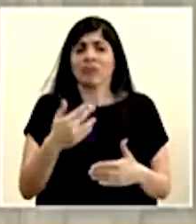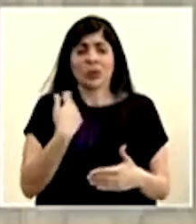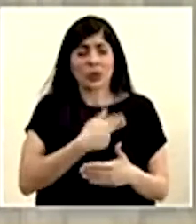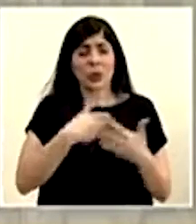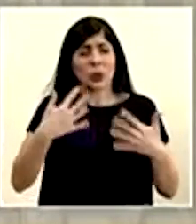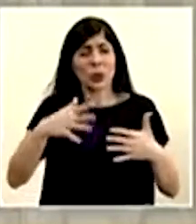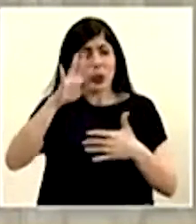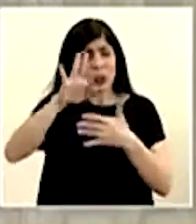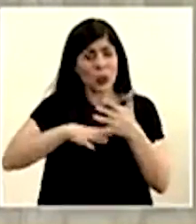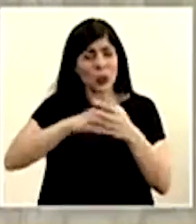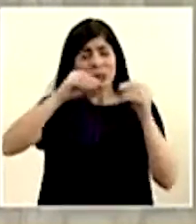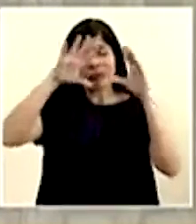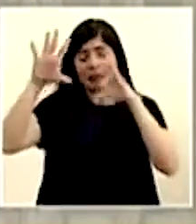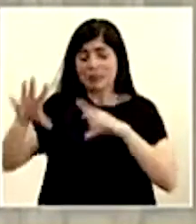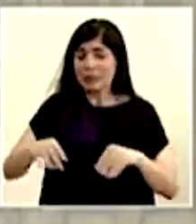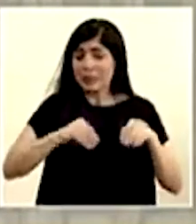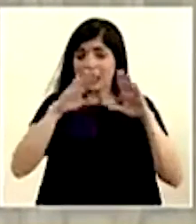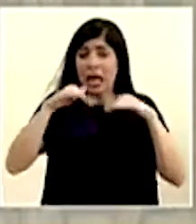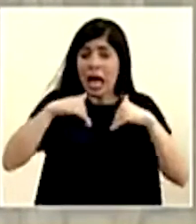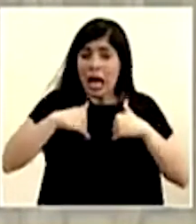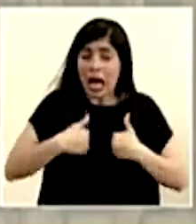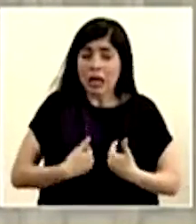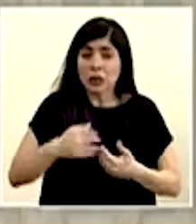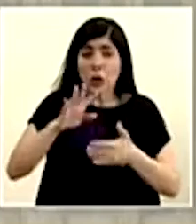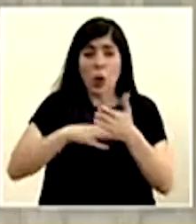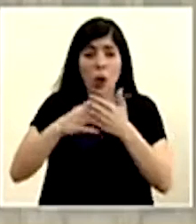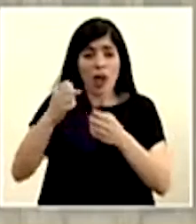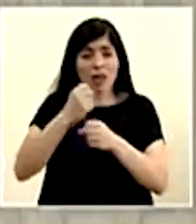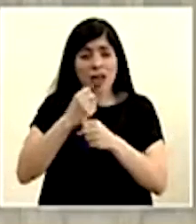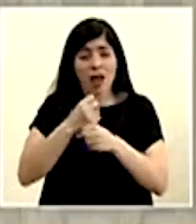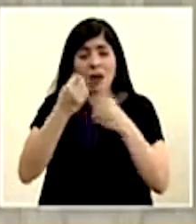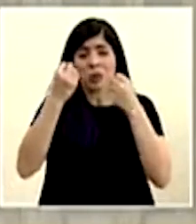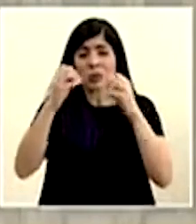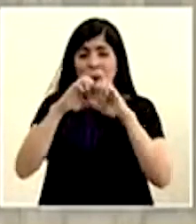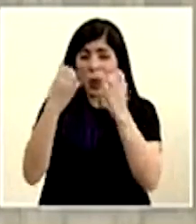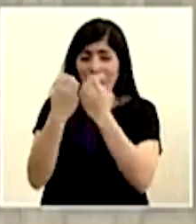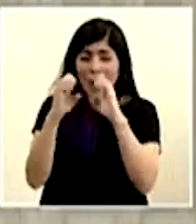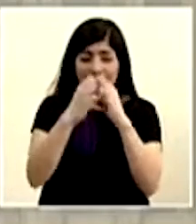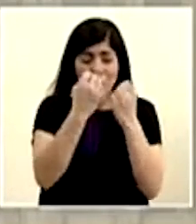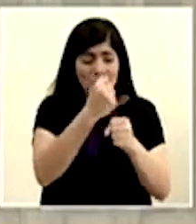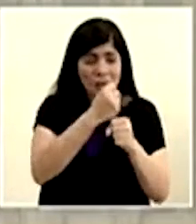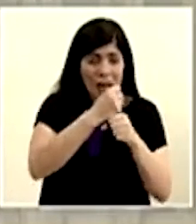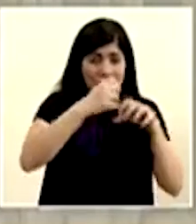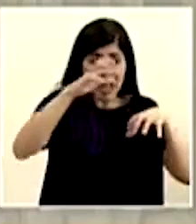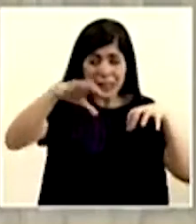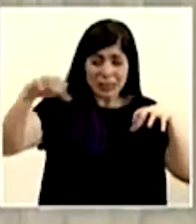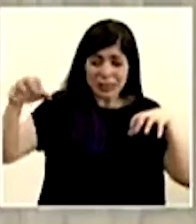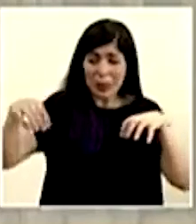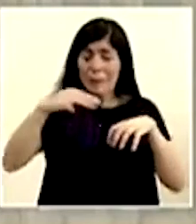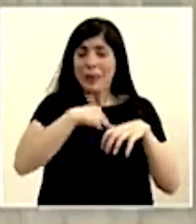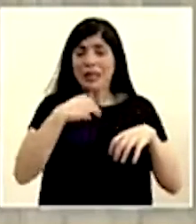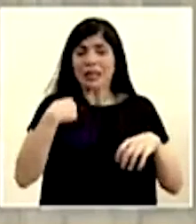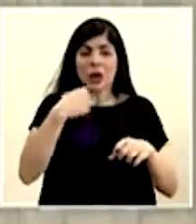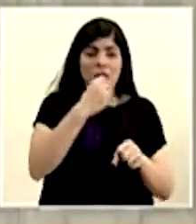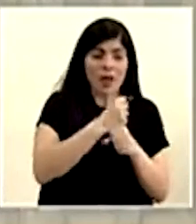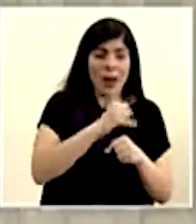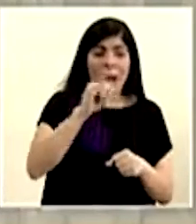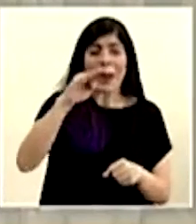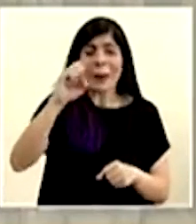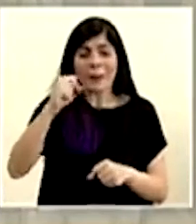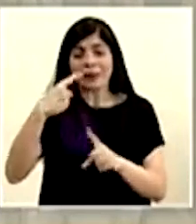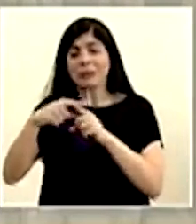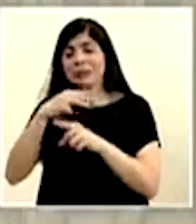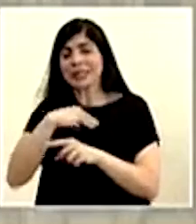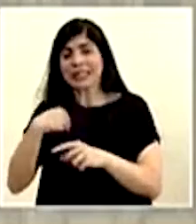muy extenuantes, largas horas de trabajo, múltiples equipos de trabajo, tanto del Ministerio de Trabajo como de Limas y del